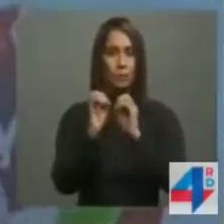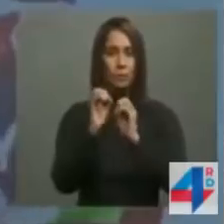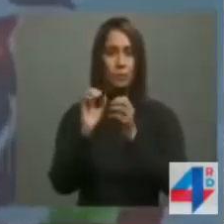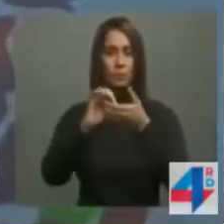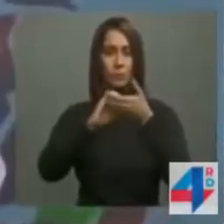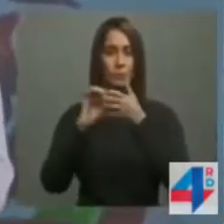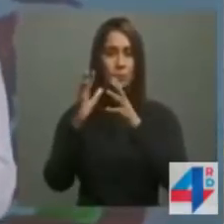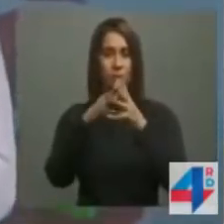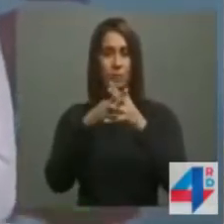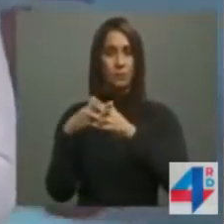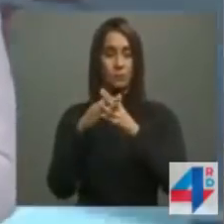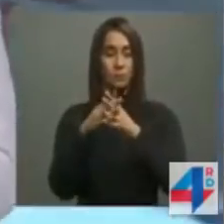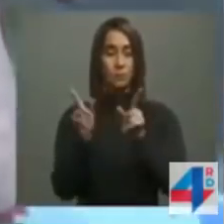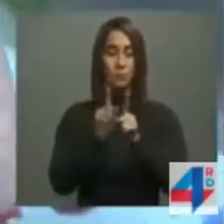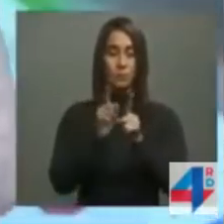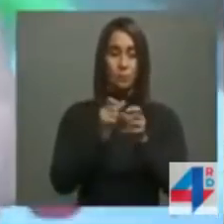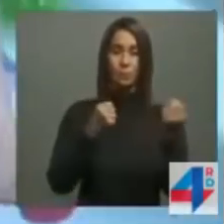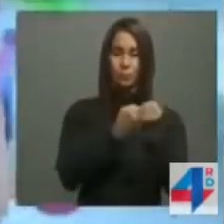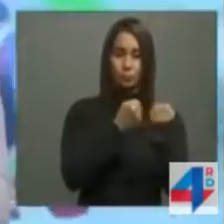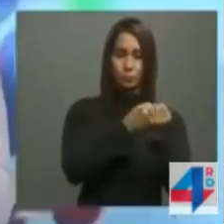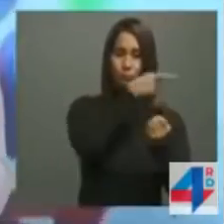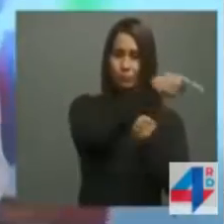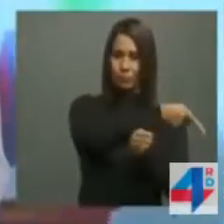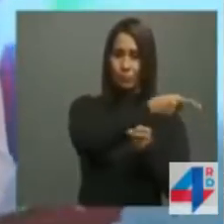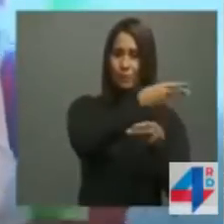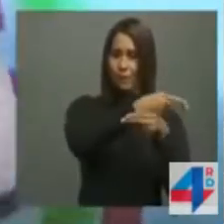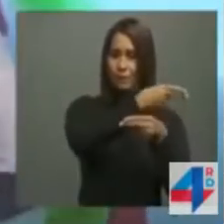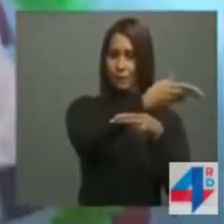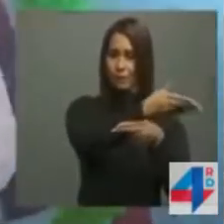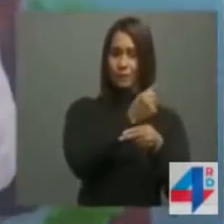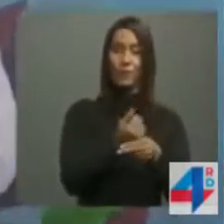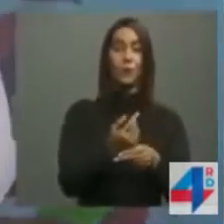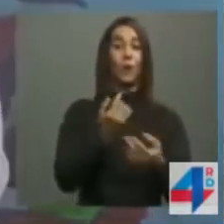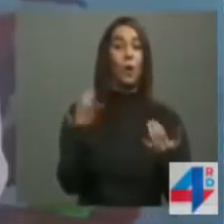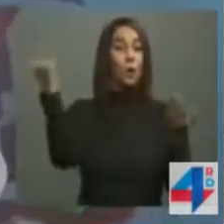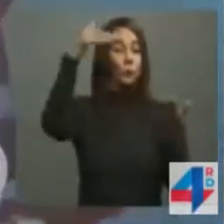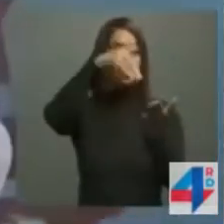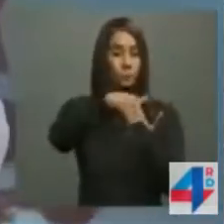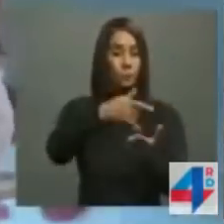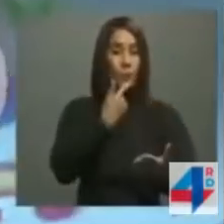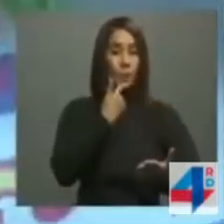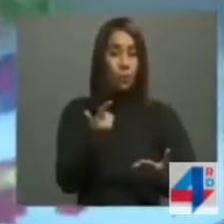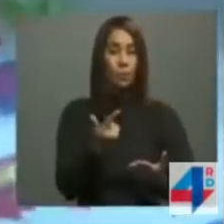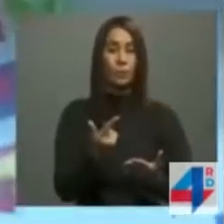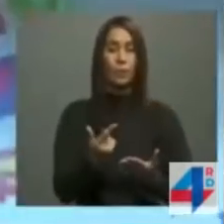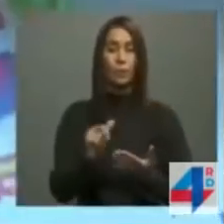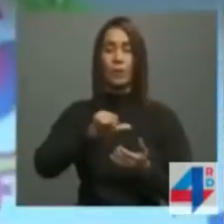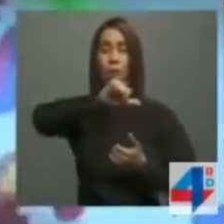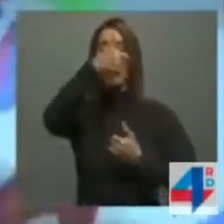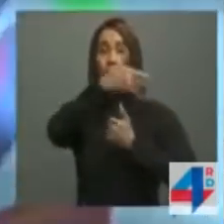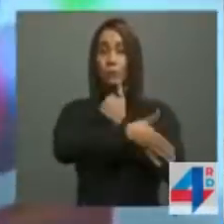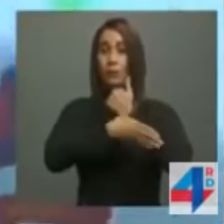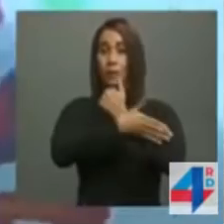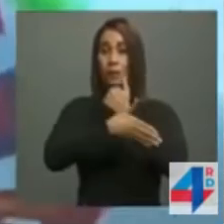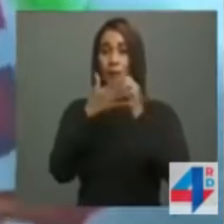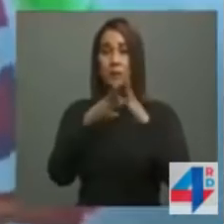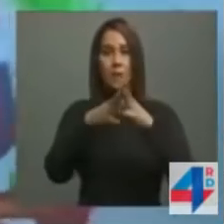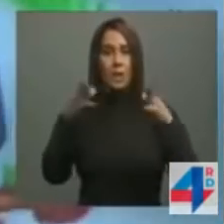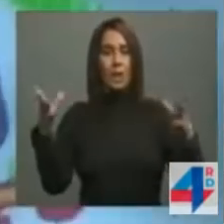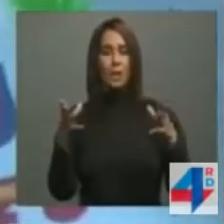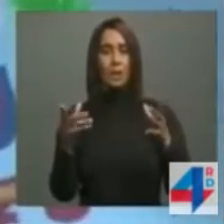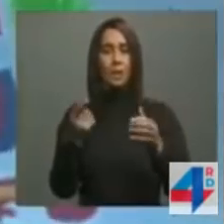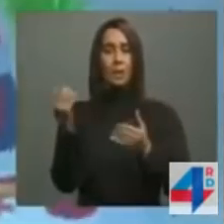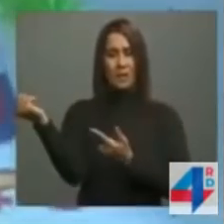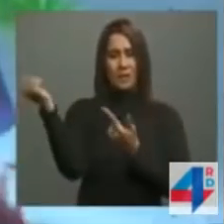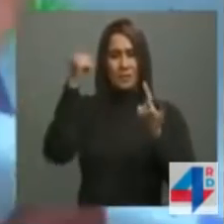las Naciones Unidas. Por eso insisto, una vez más, a las grandes naciones del mundo para que